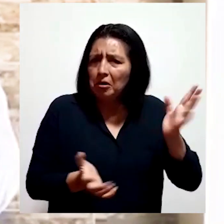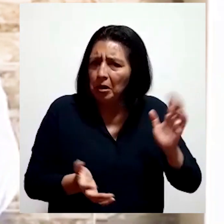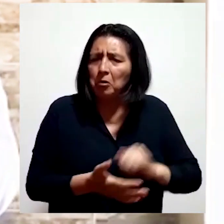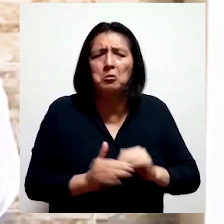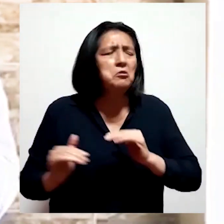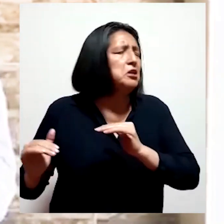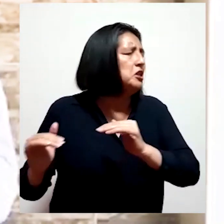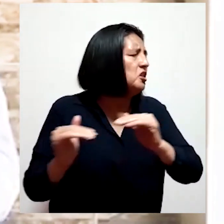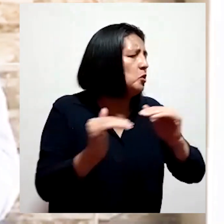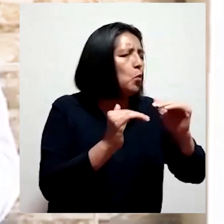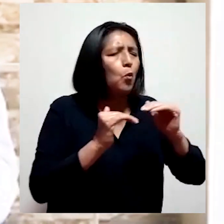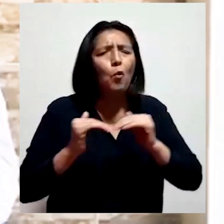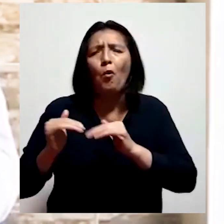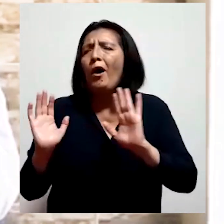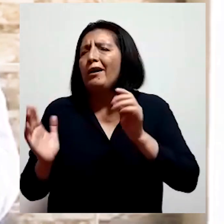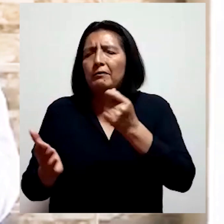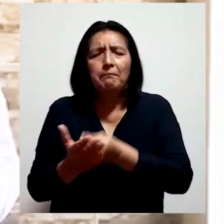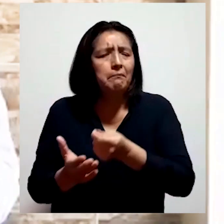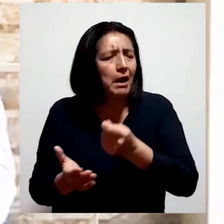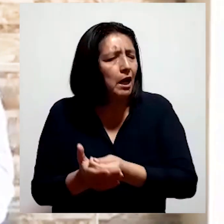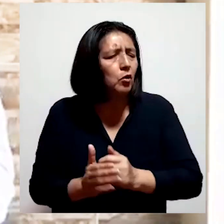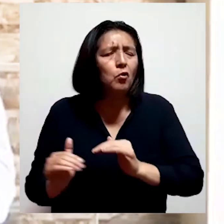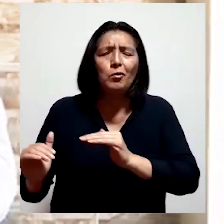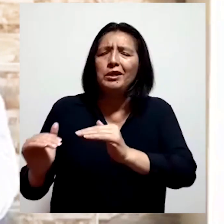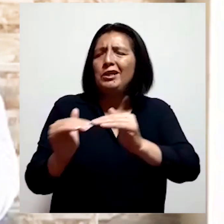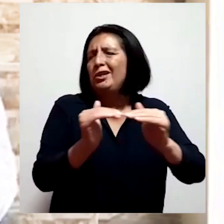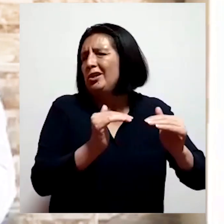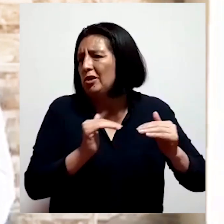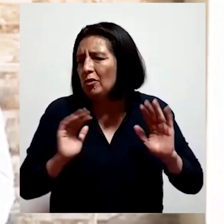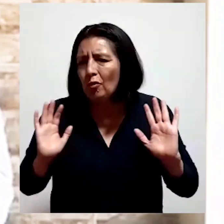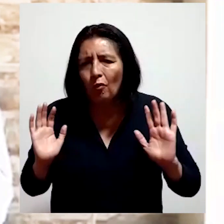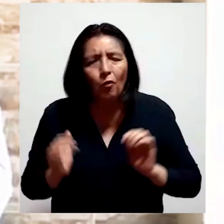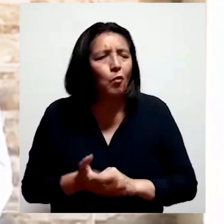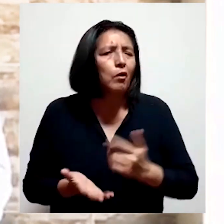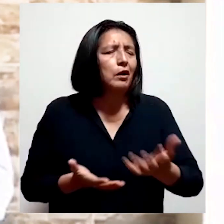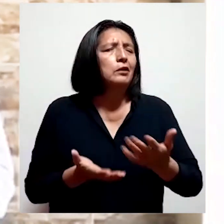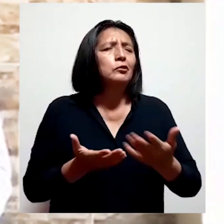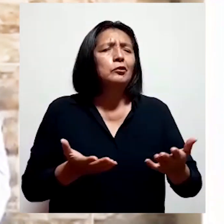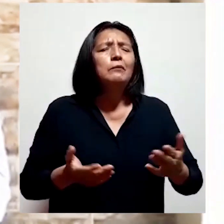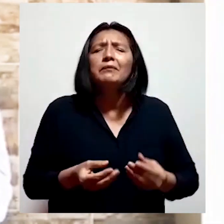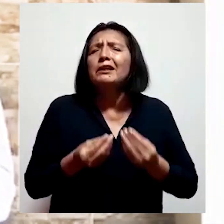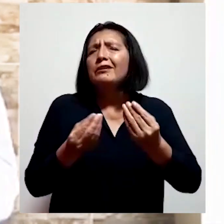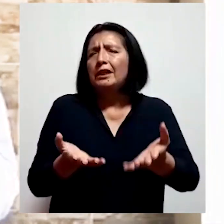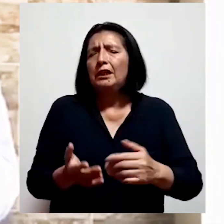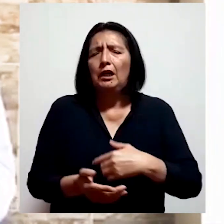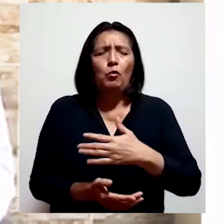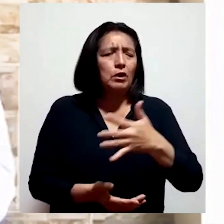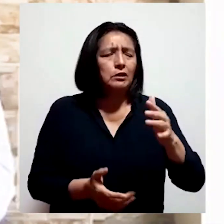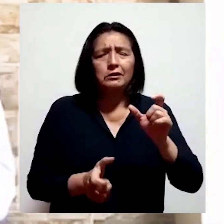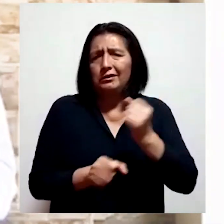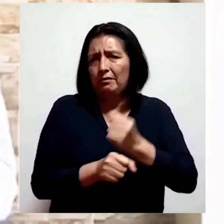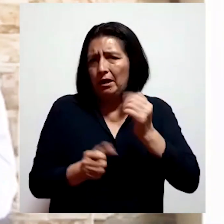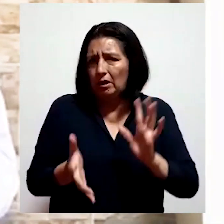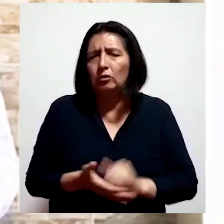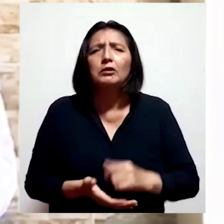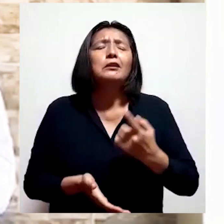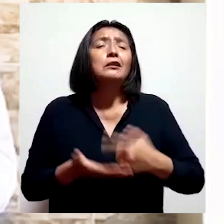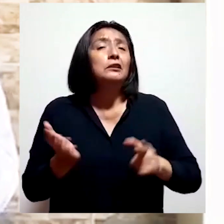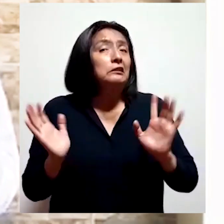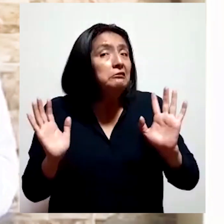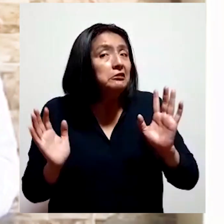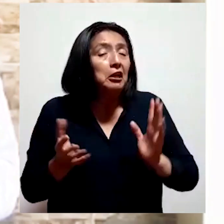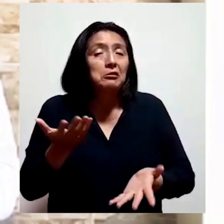con la misma igualdad de remuneración y condiciones que los demás trabajadores. Para ello, se